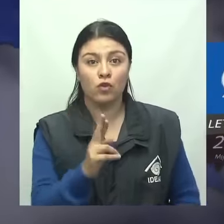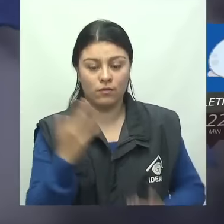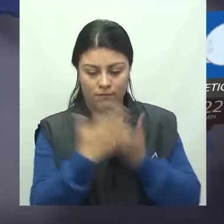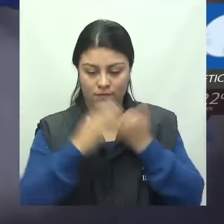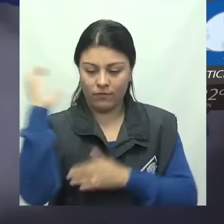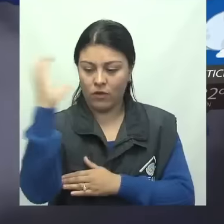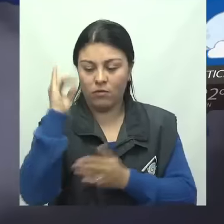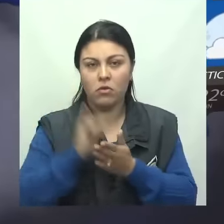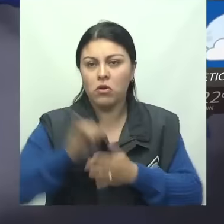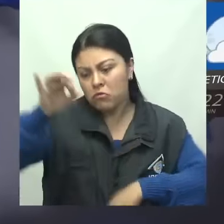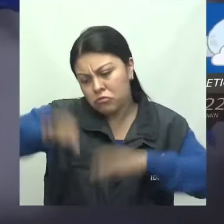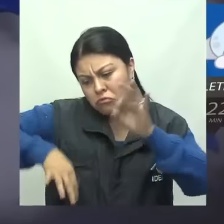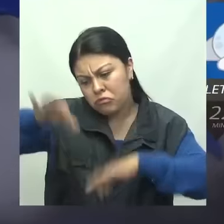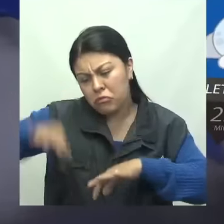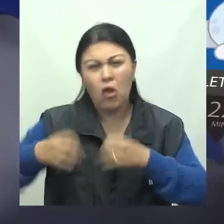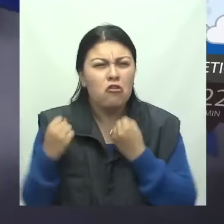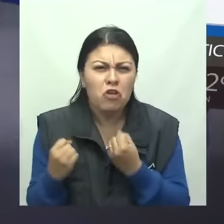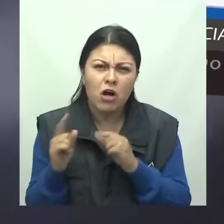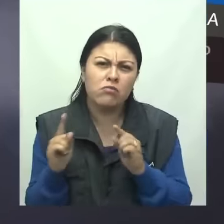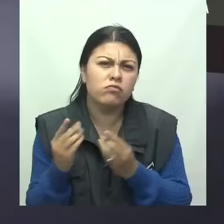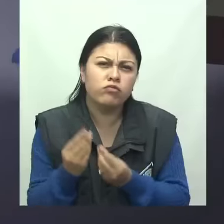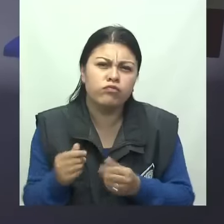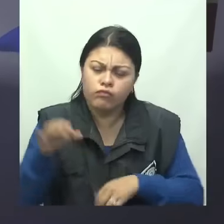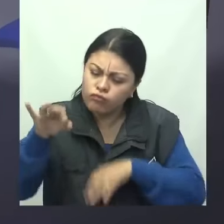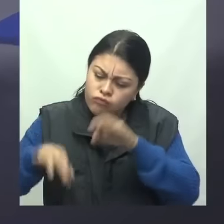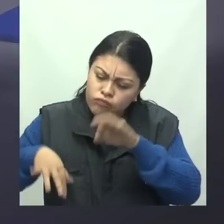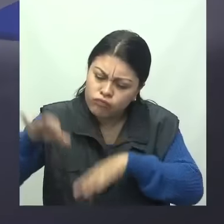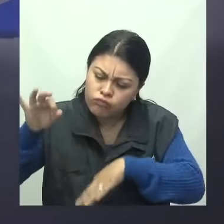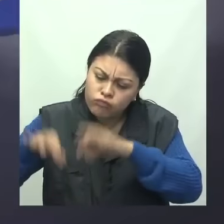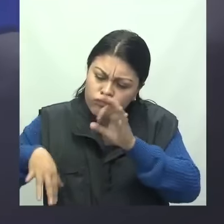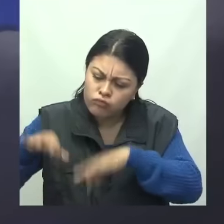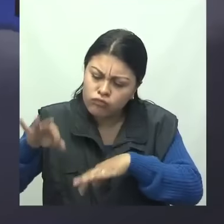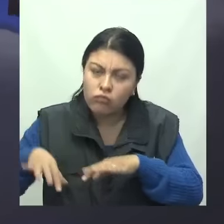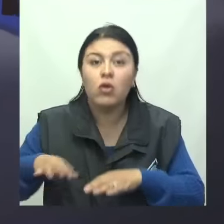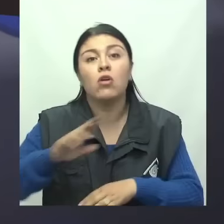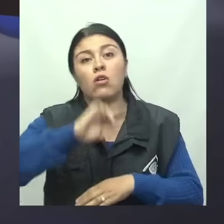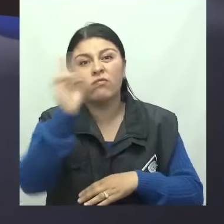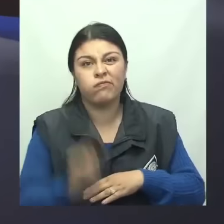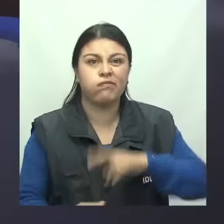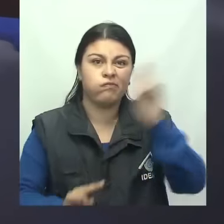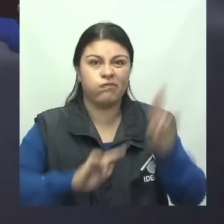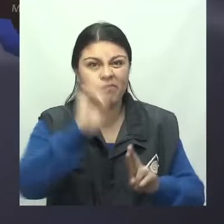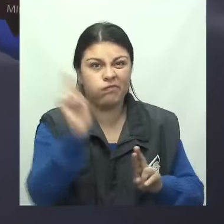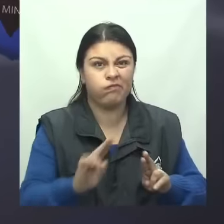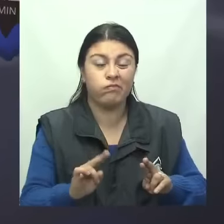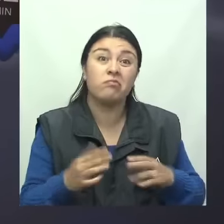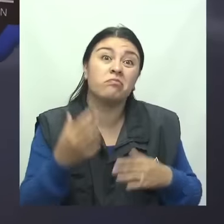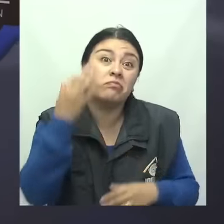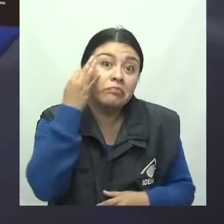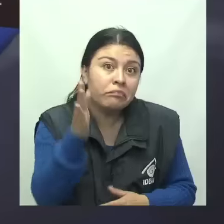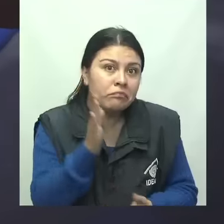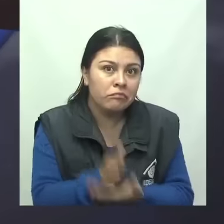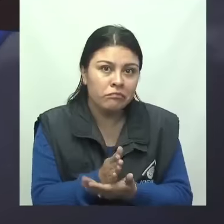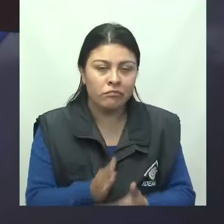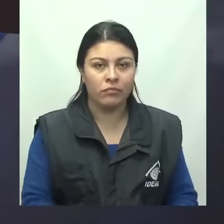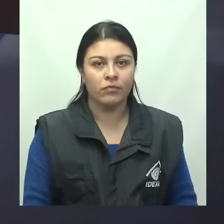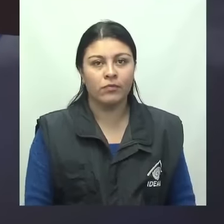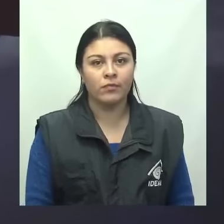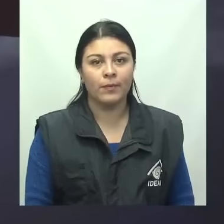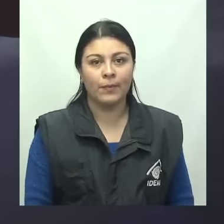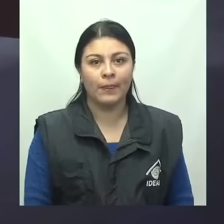Para el sur del territorio esperamos lloviznas suaves esparcidas en toda la región, con posible actividad eléctrica en casos de mayor intensidad.